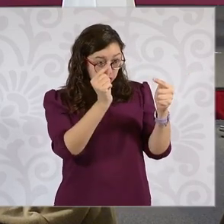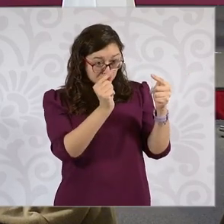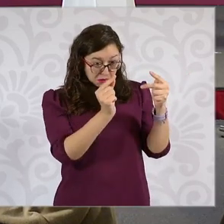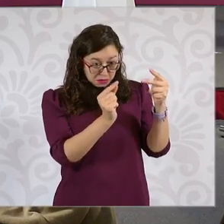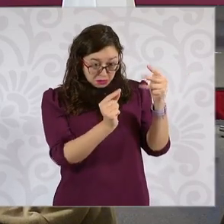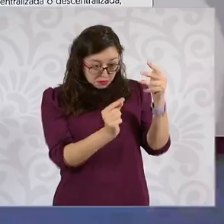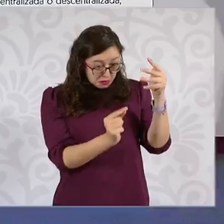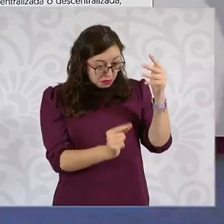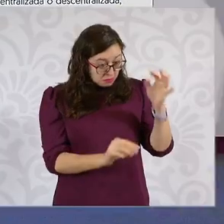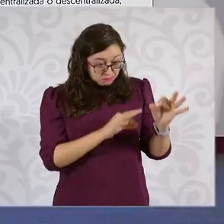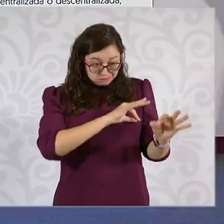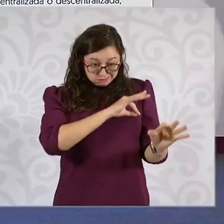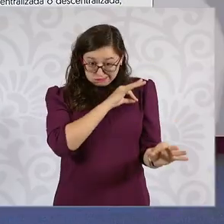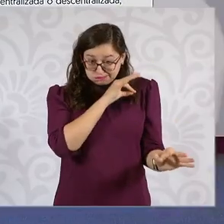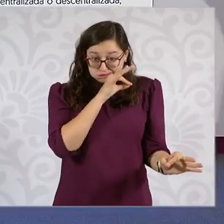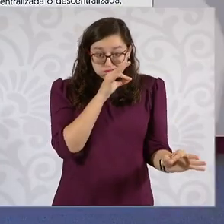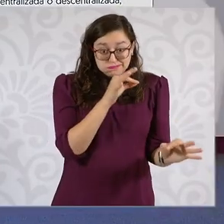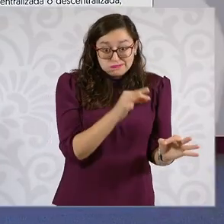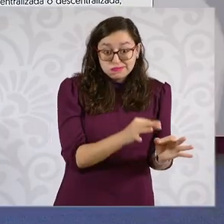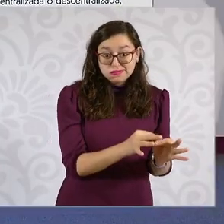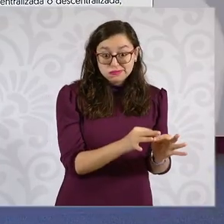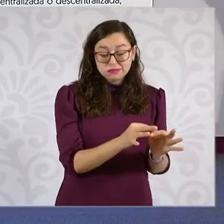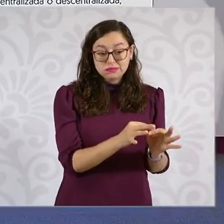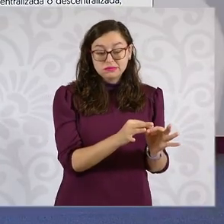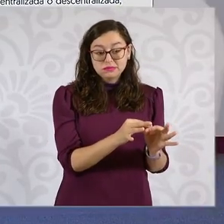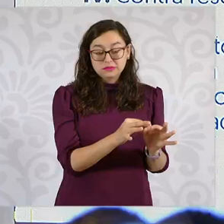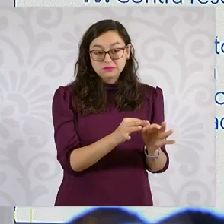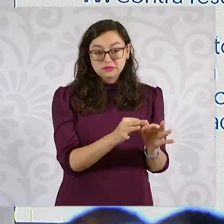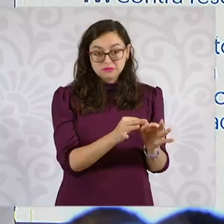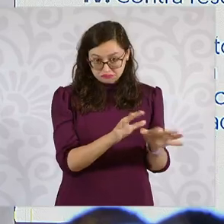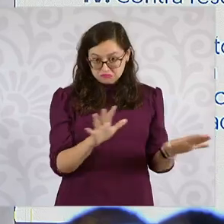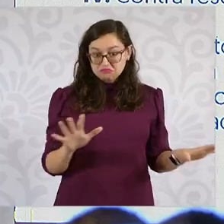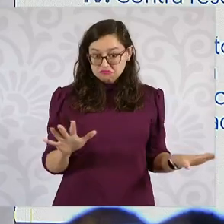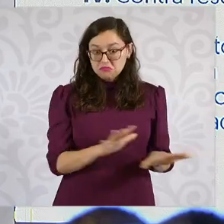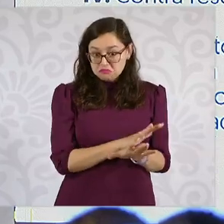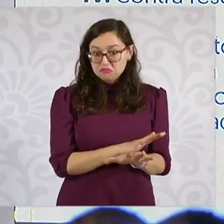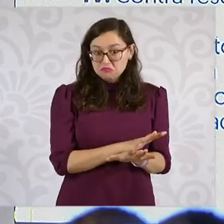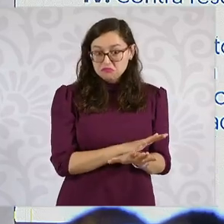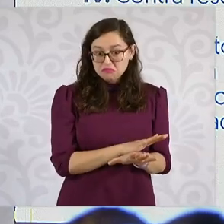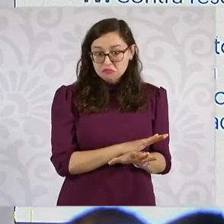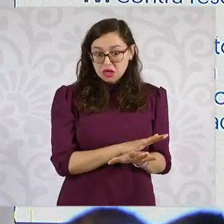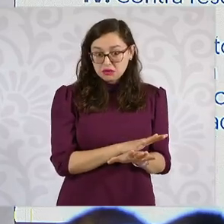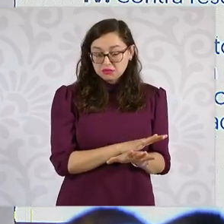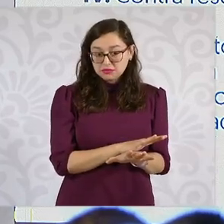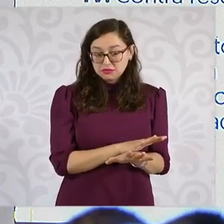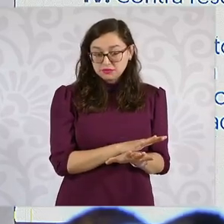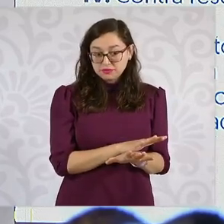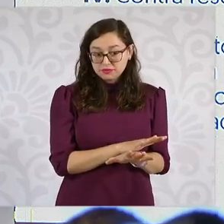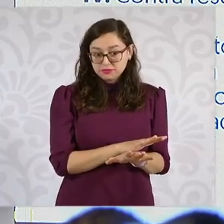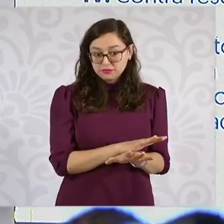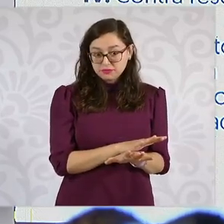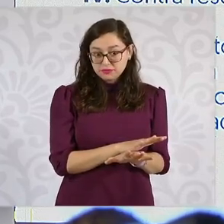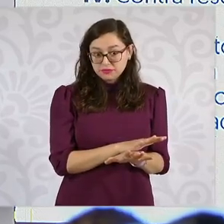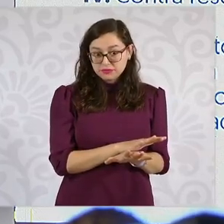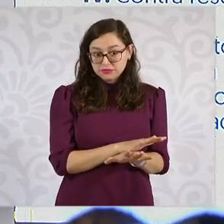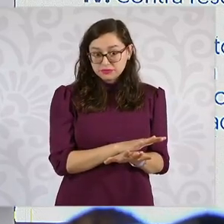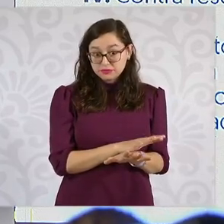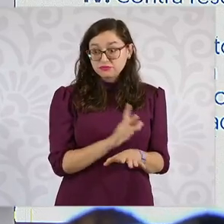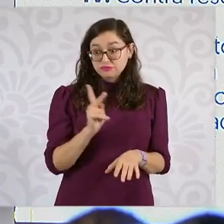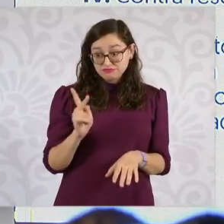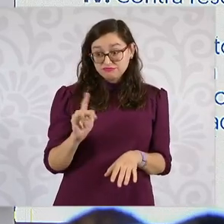para cambiar el poder judicial en nuestro país.